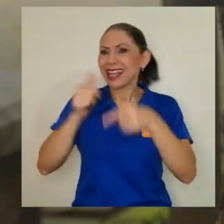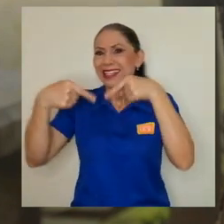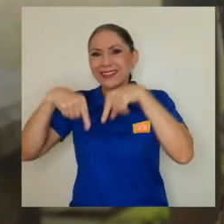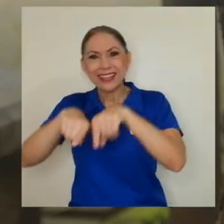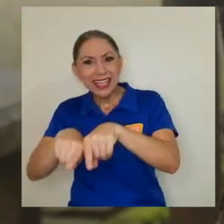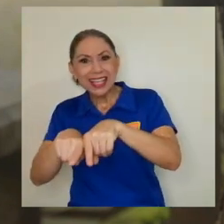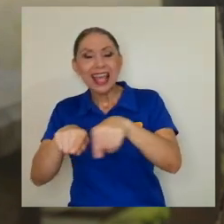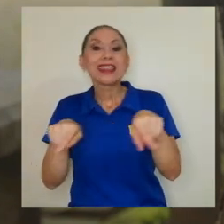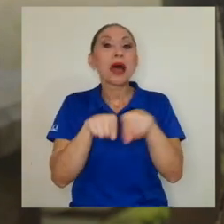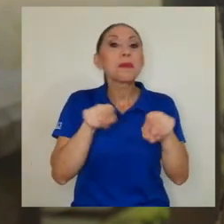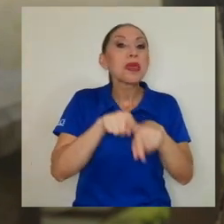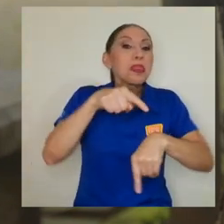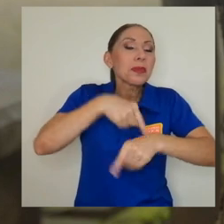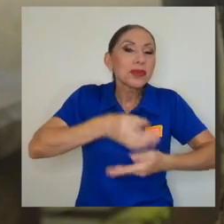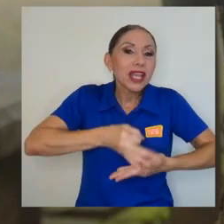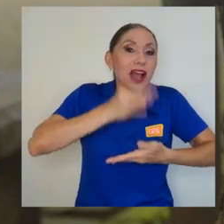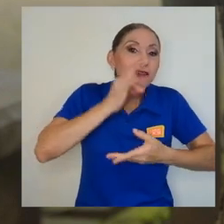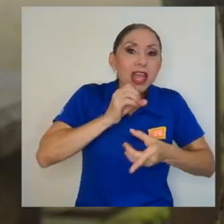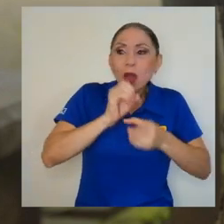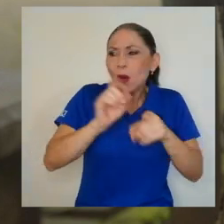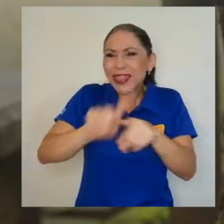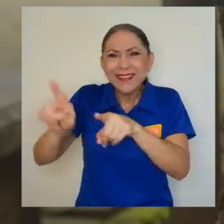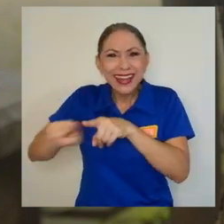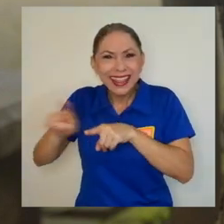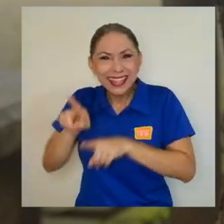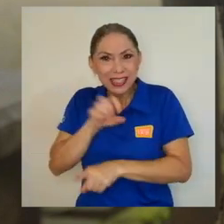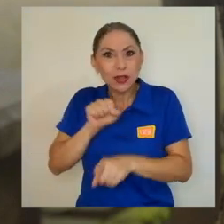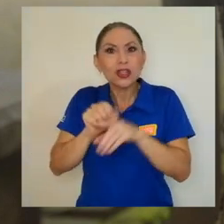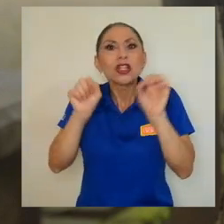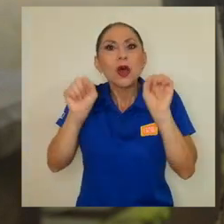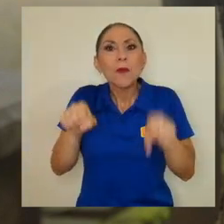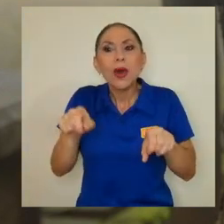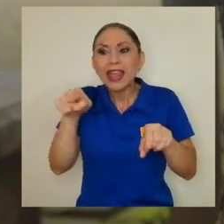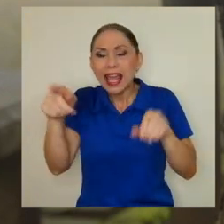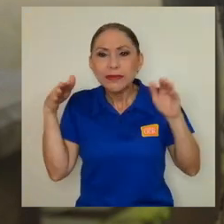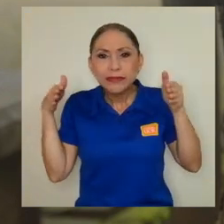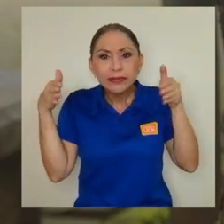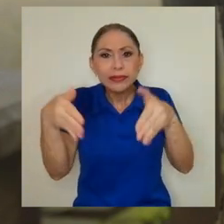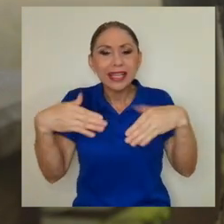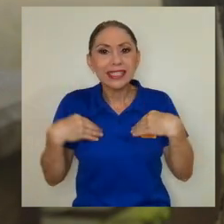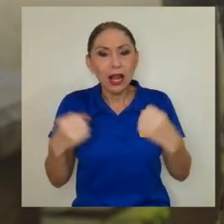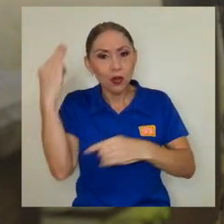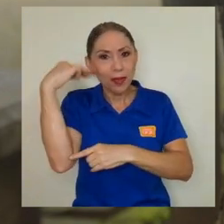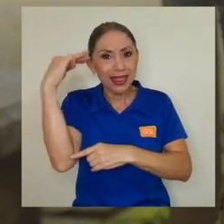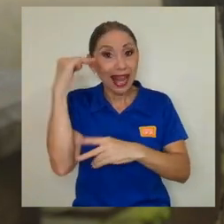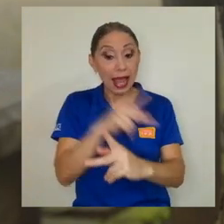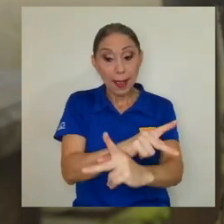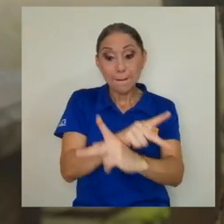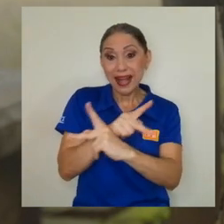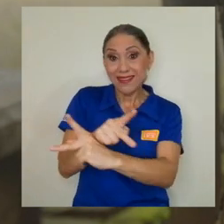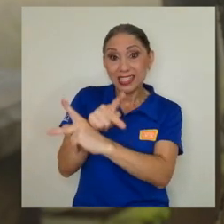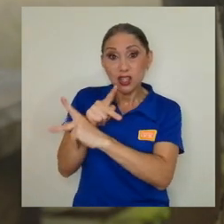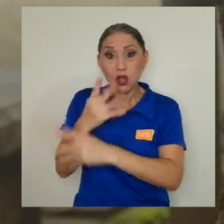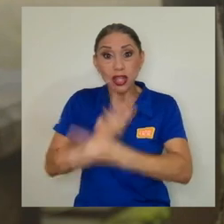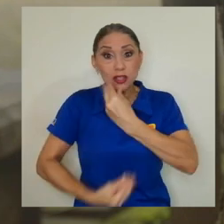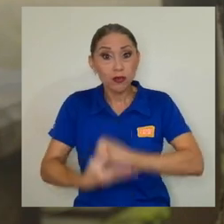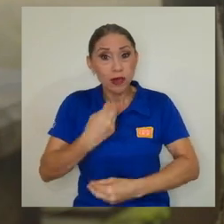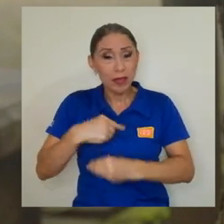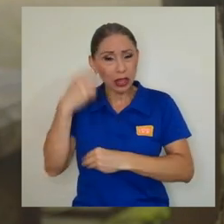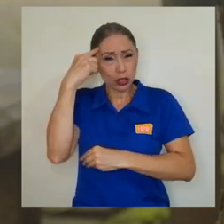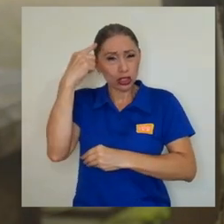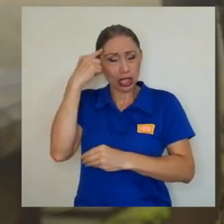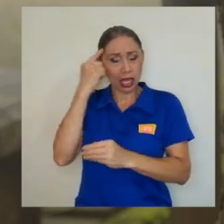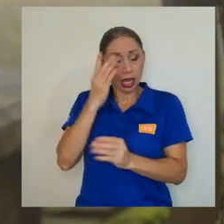spots, estarían abordando la temática de la promoción de la salud mental y la prevención del sufrimiento psíquico y malestar emocional